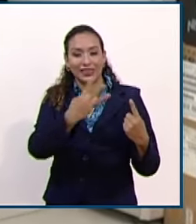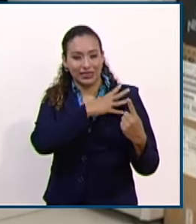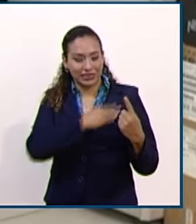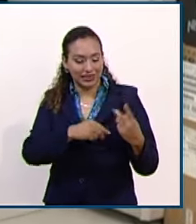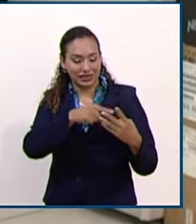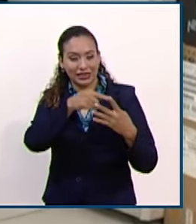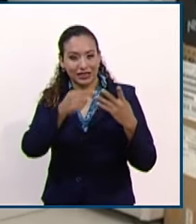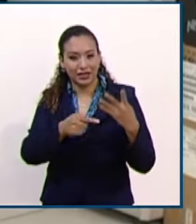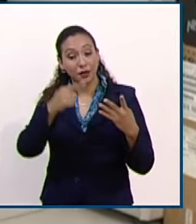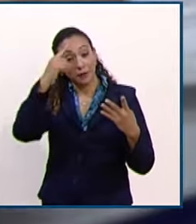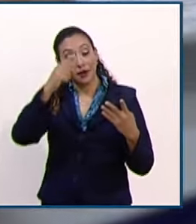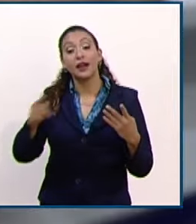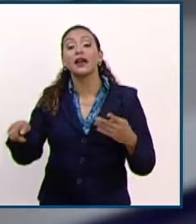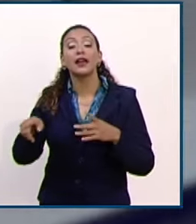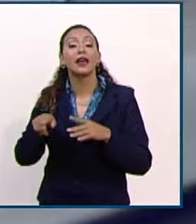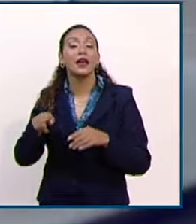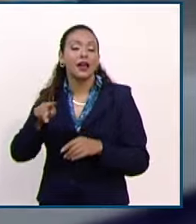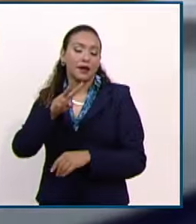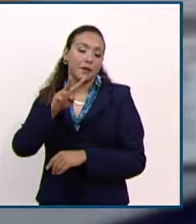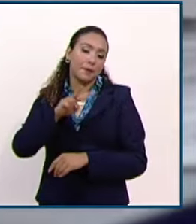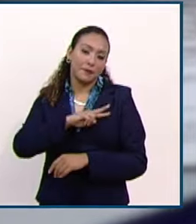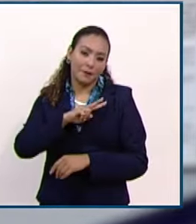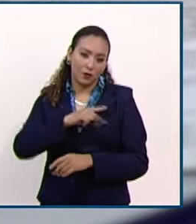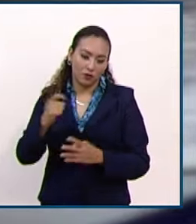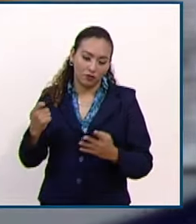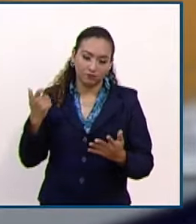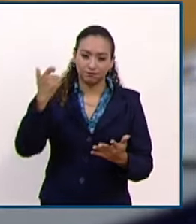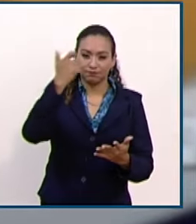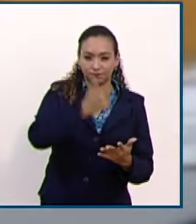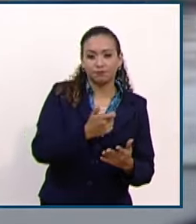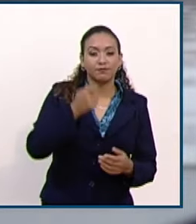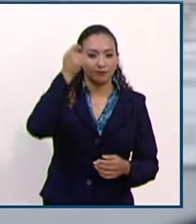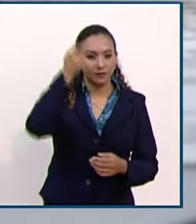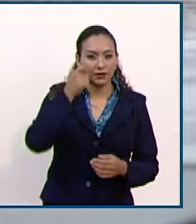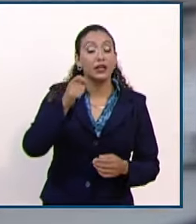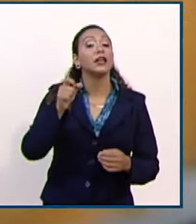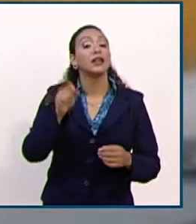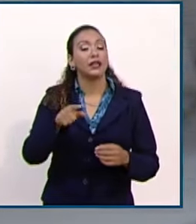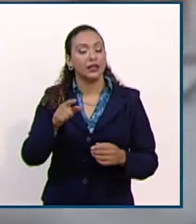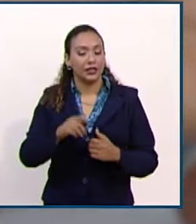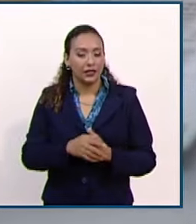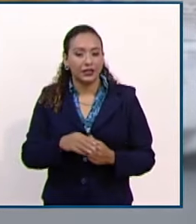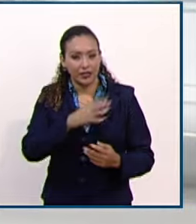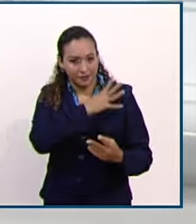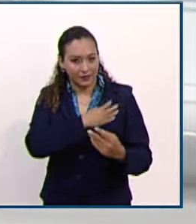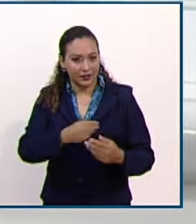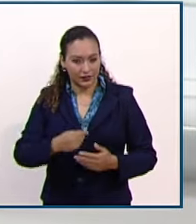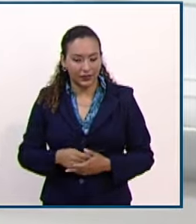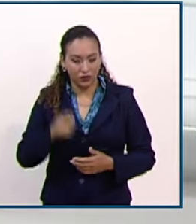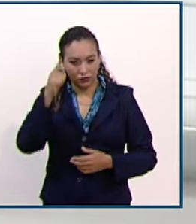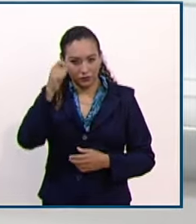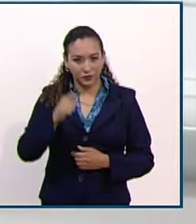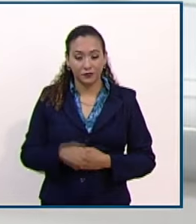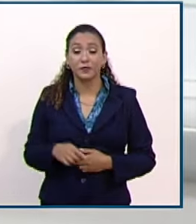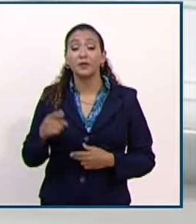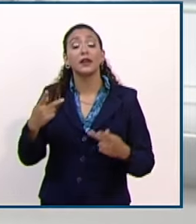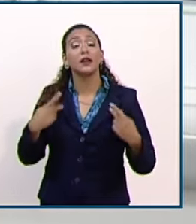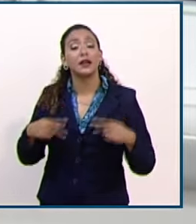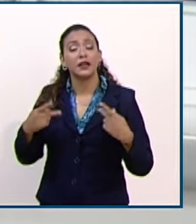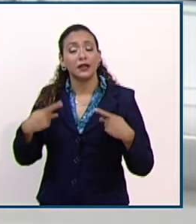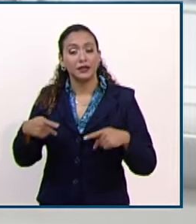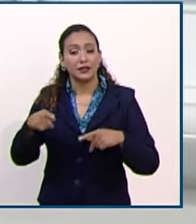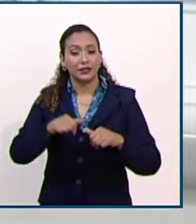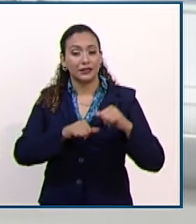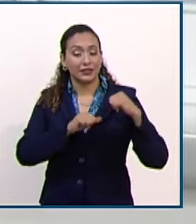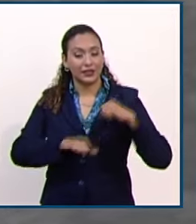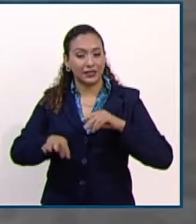pensión por viudez y orfandad, respectivamente. El juez de distrito especializado en materia de trabajo, Naúm Bautista